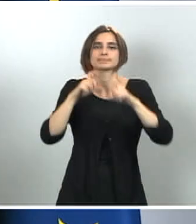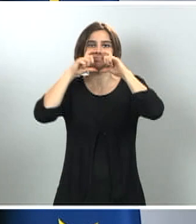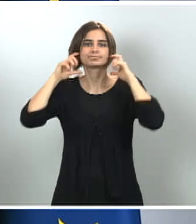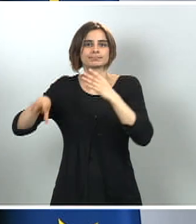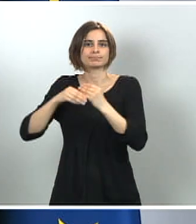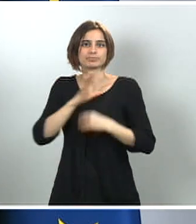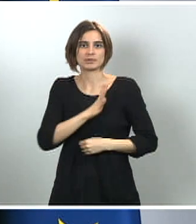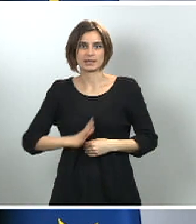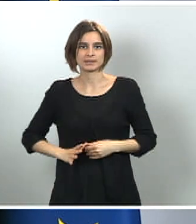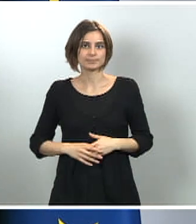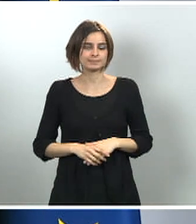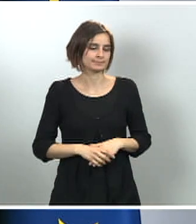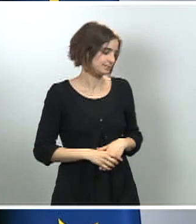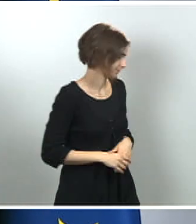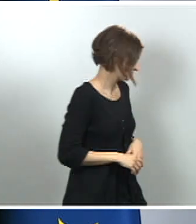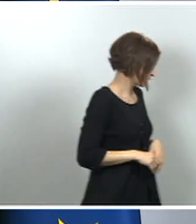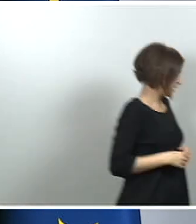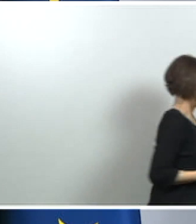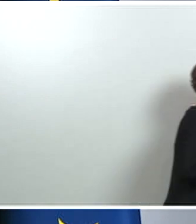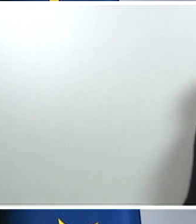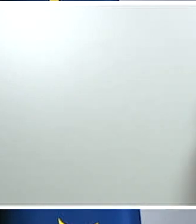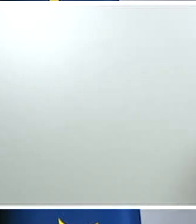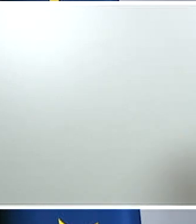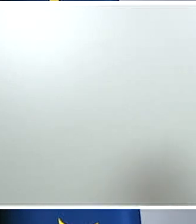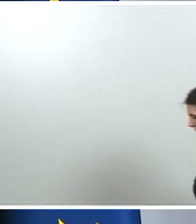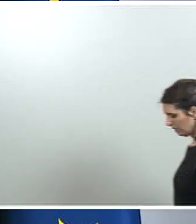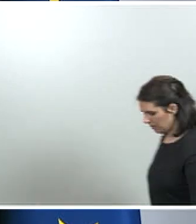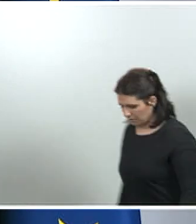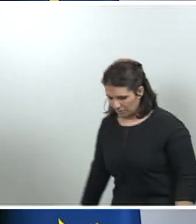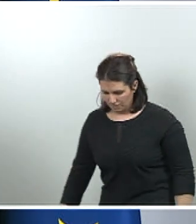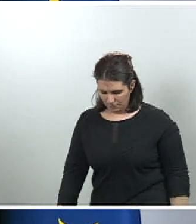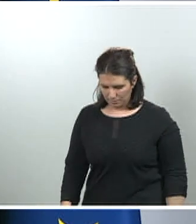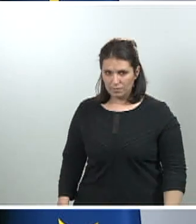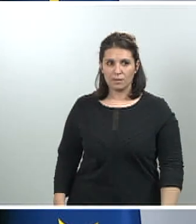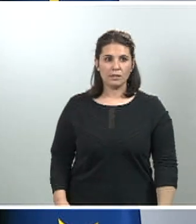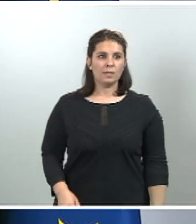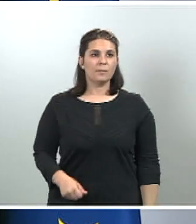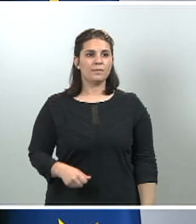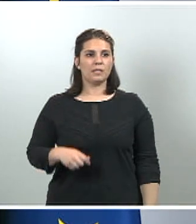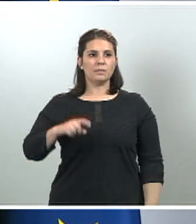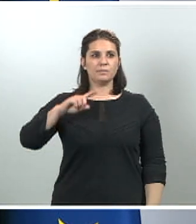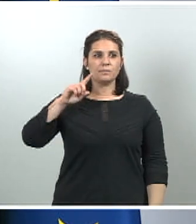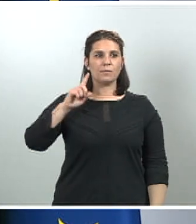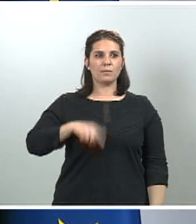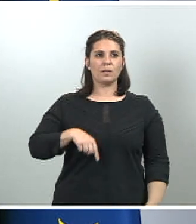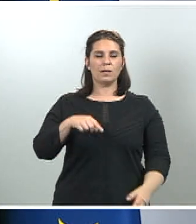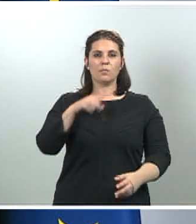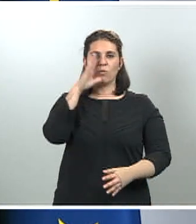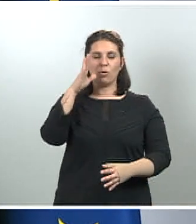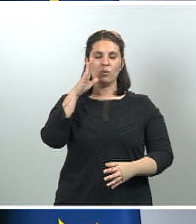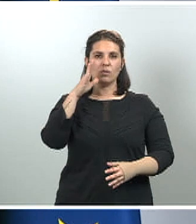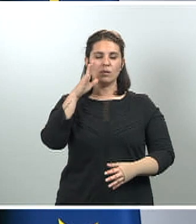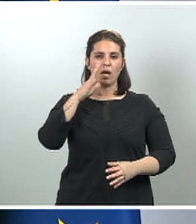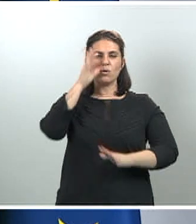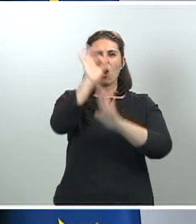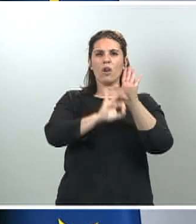Quiero también recordarles en este ámbito que hoy ya sale publicada en el Boletín Oficial del Estado la orden que fija el precio